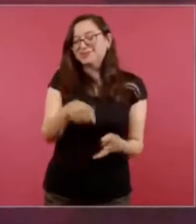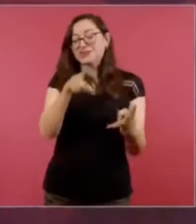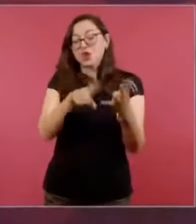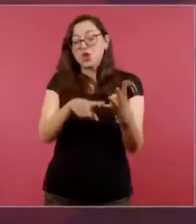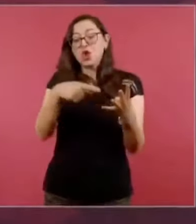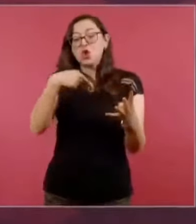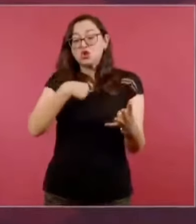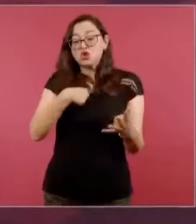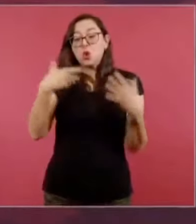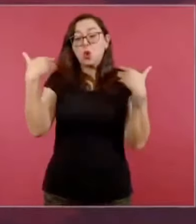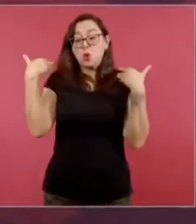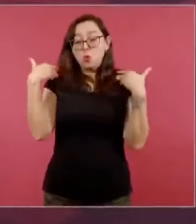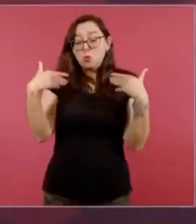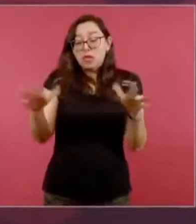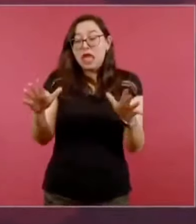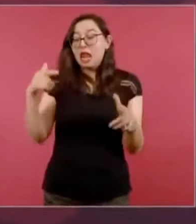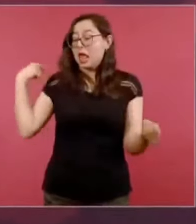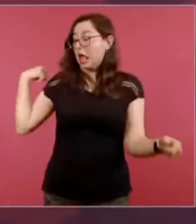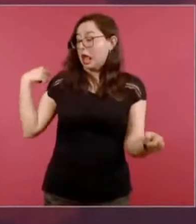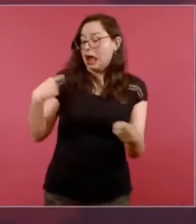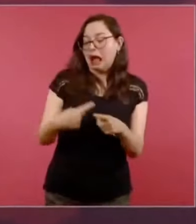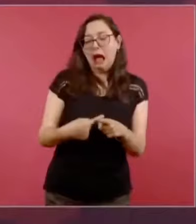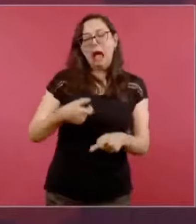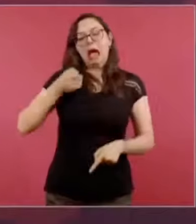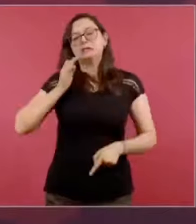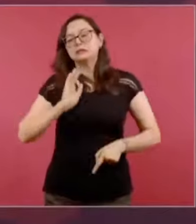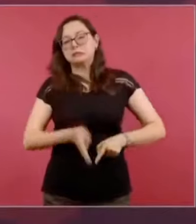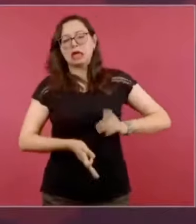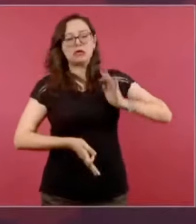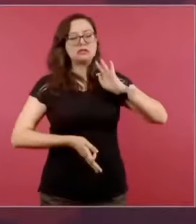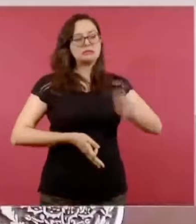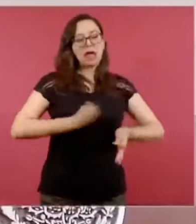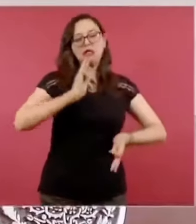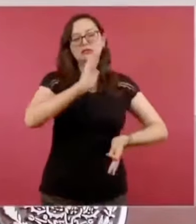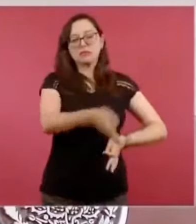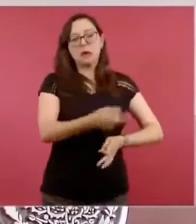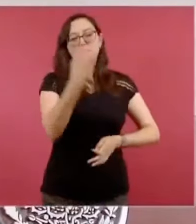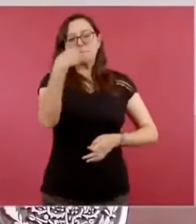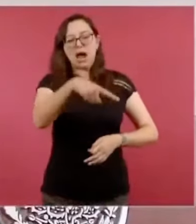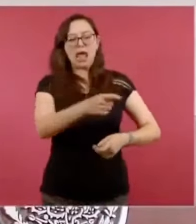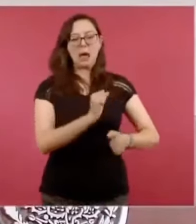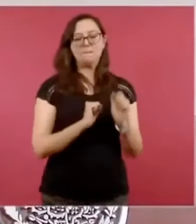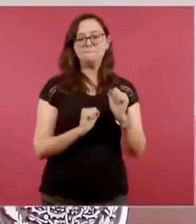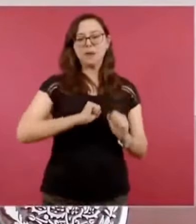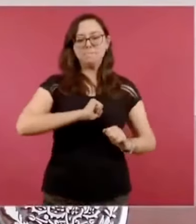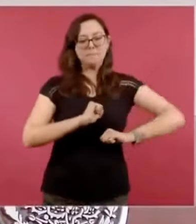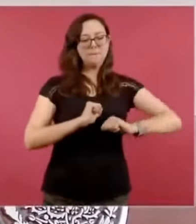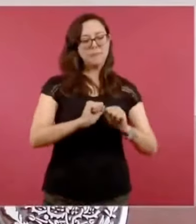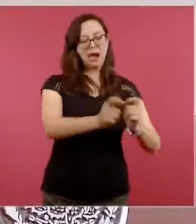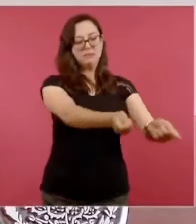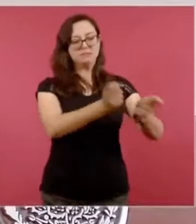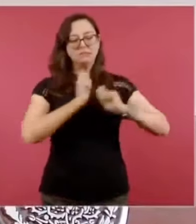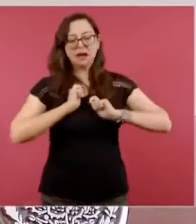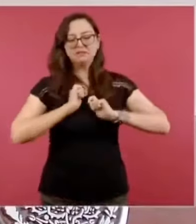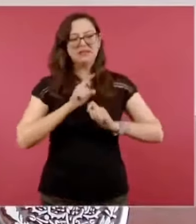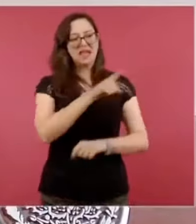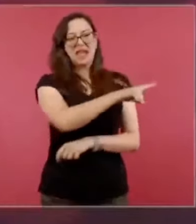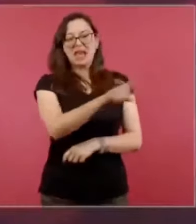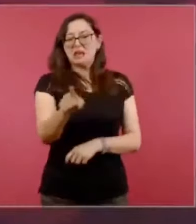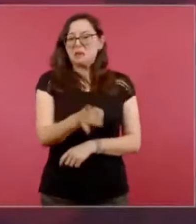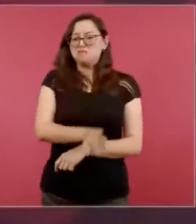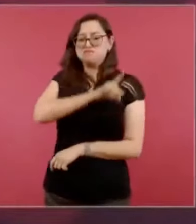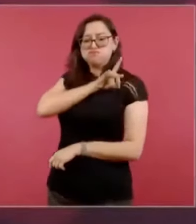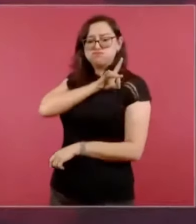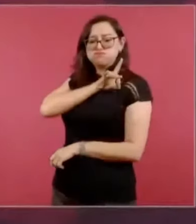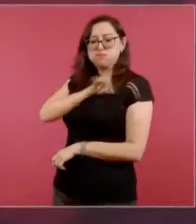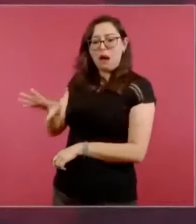trozos de dignidad en el camino, no fuese nadie, cualquiera